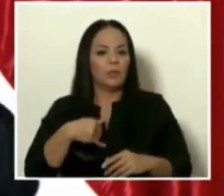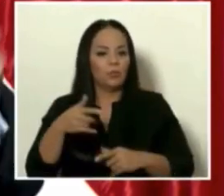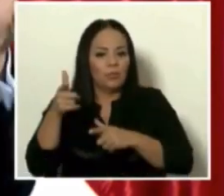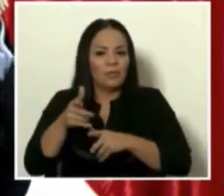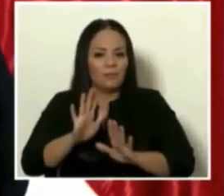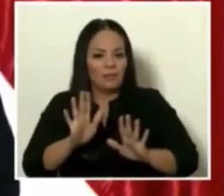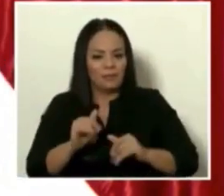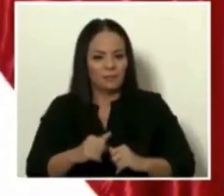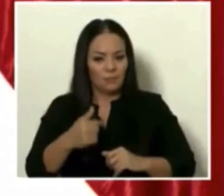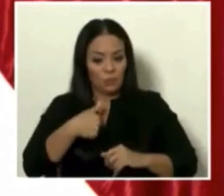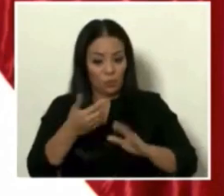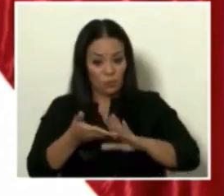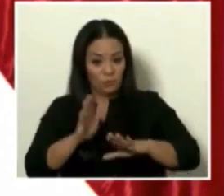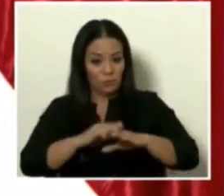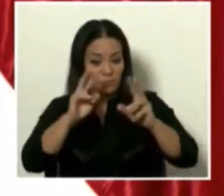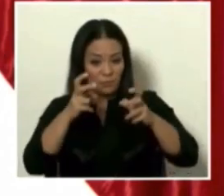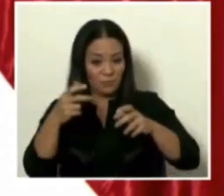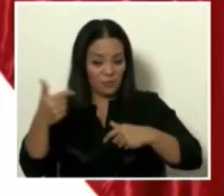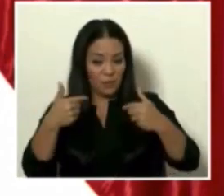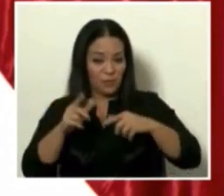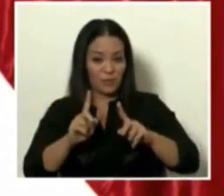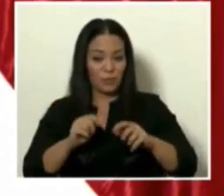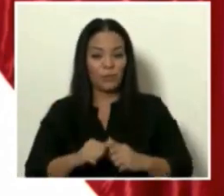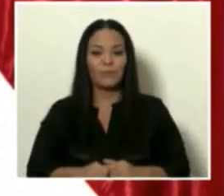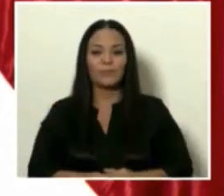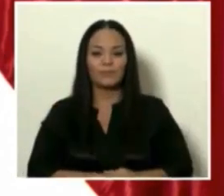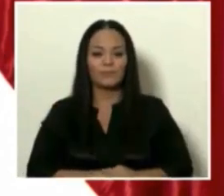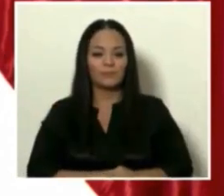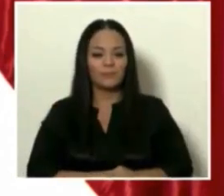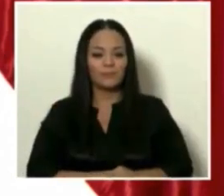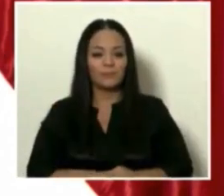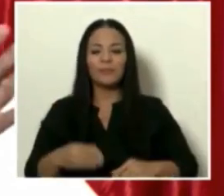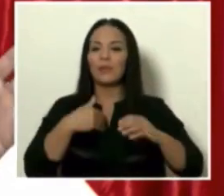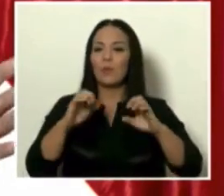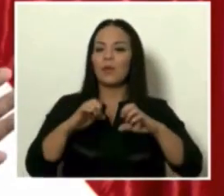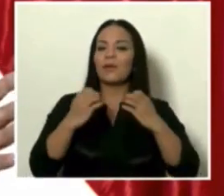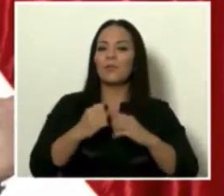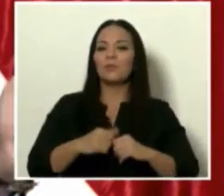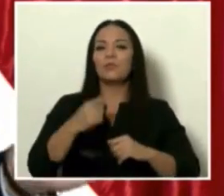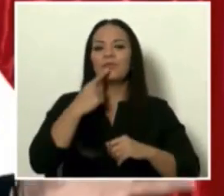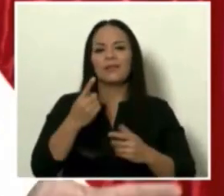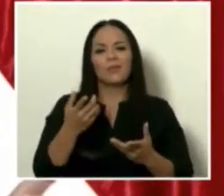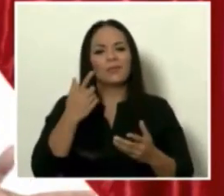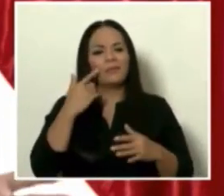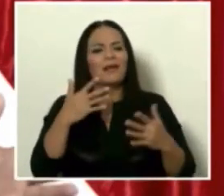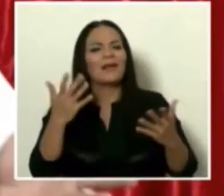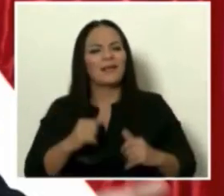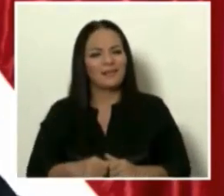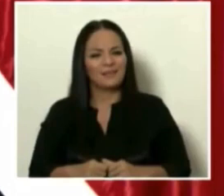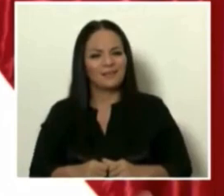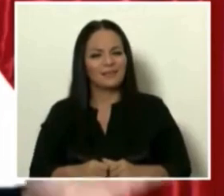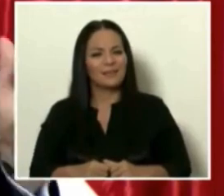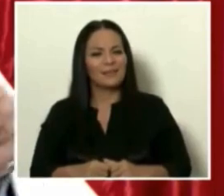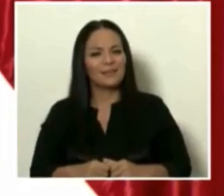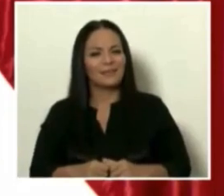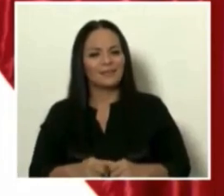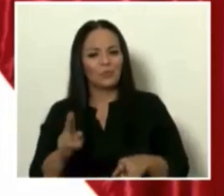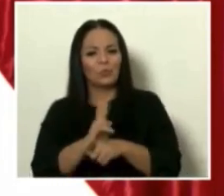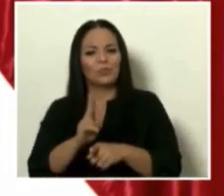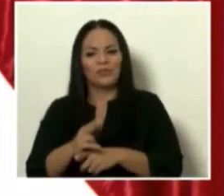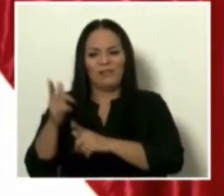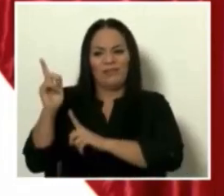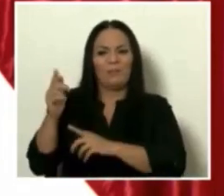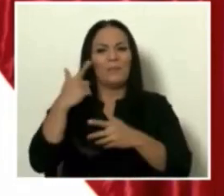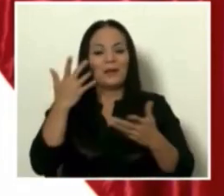ni soy experto en eso. Y tengo un equipo y les digo, muchachos, ¿para qué van a andar con ese aparatoste?